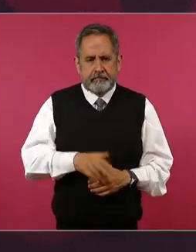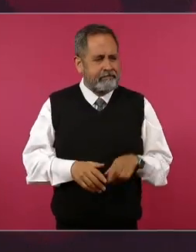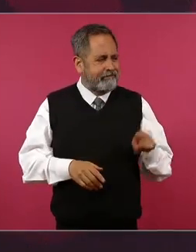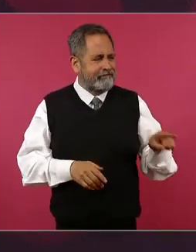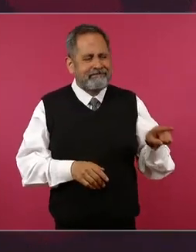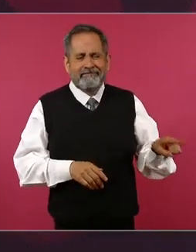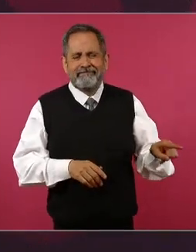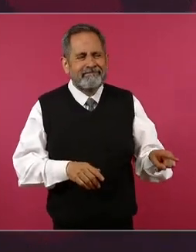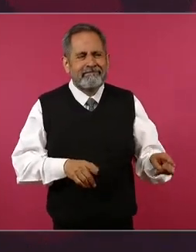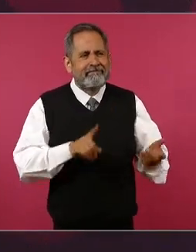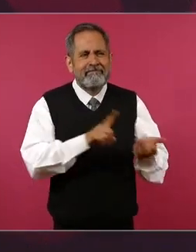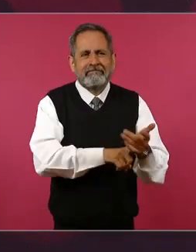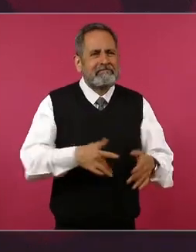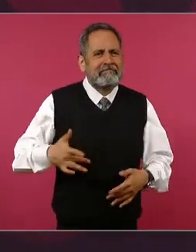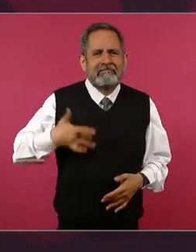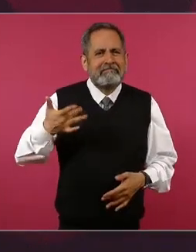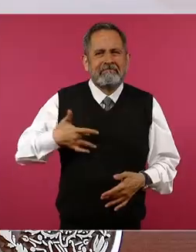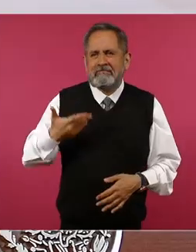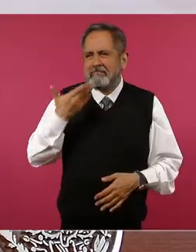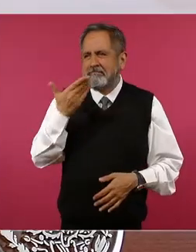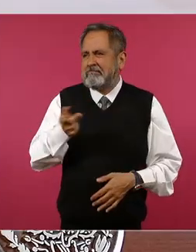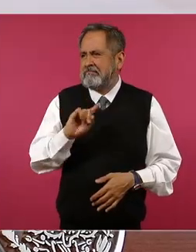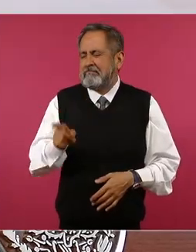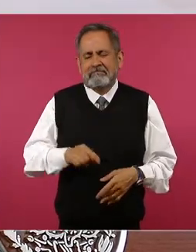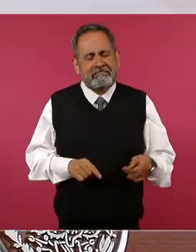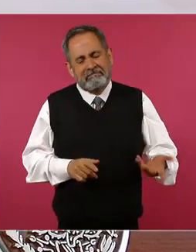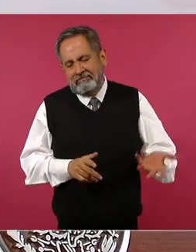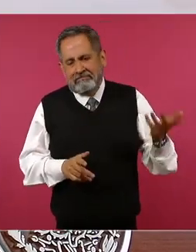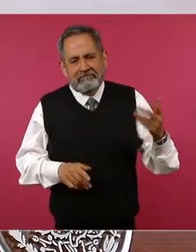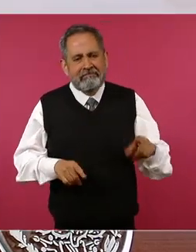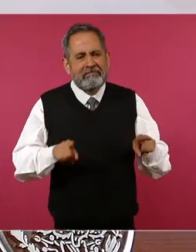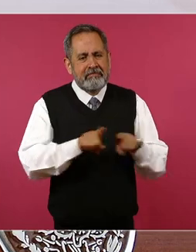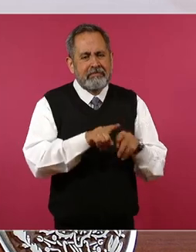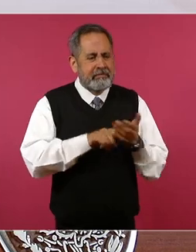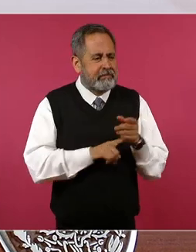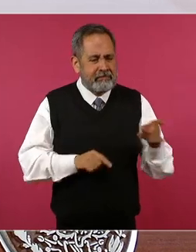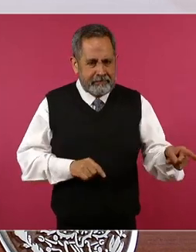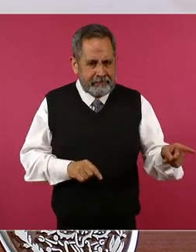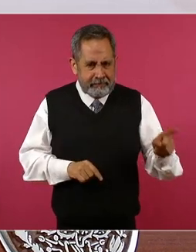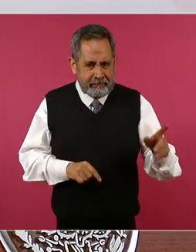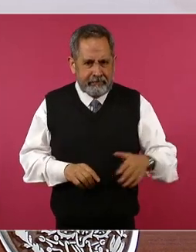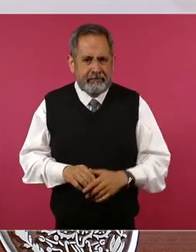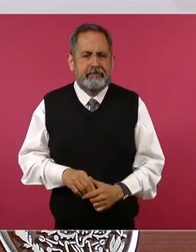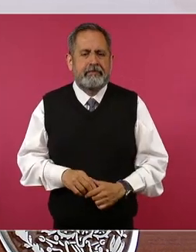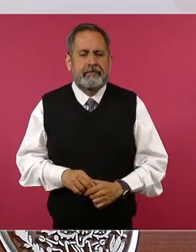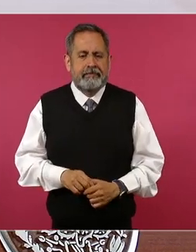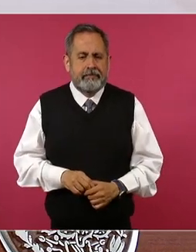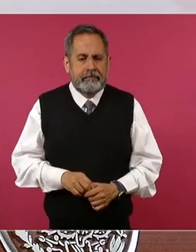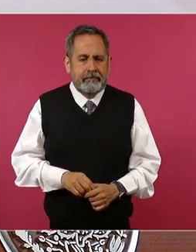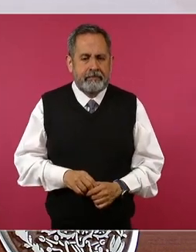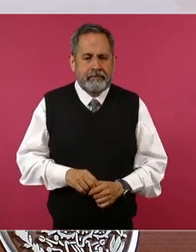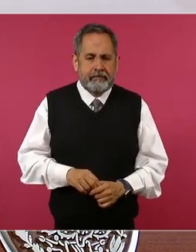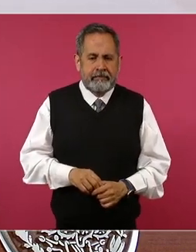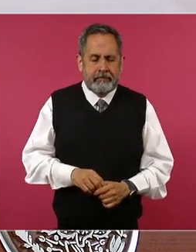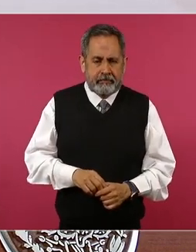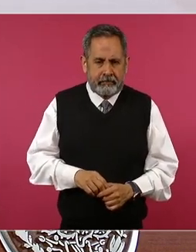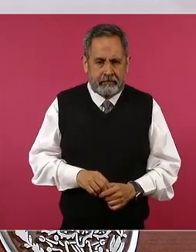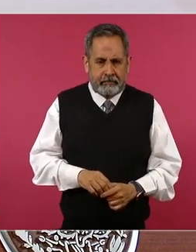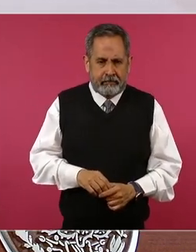pero también de conocimiento sobre